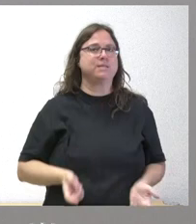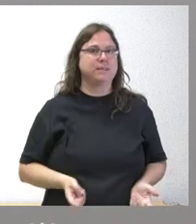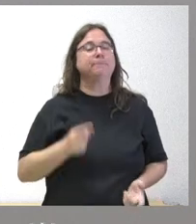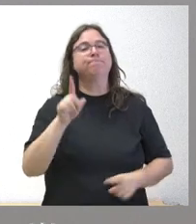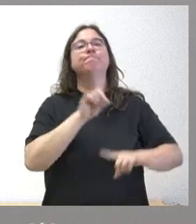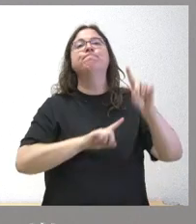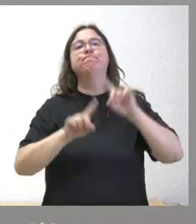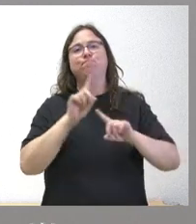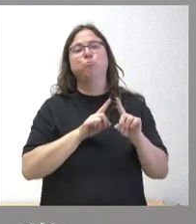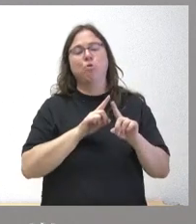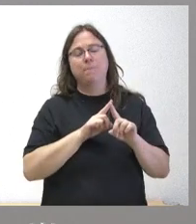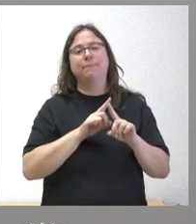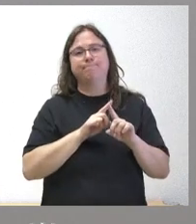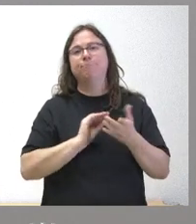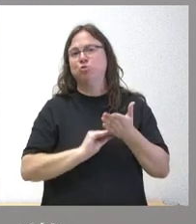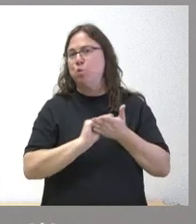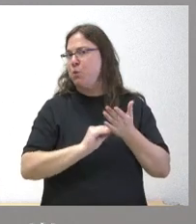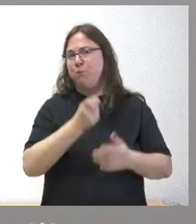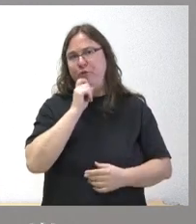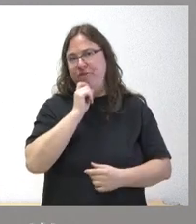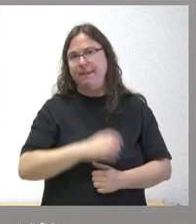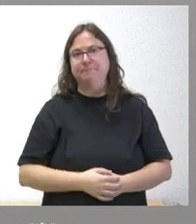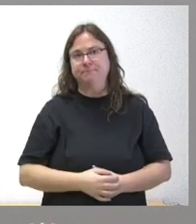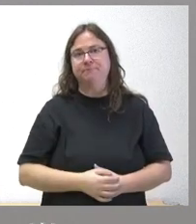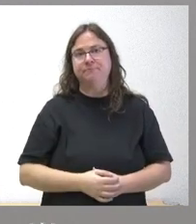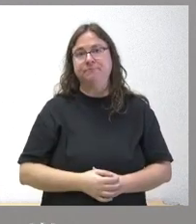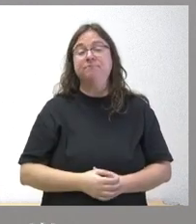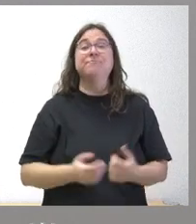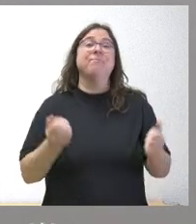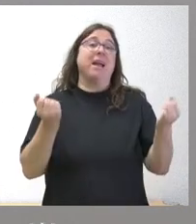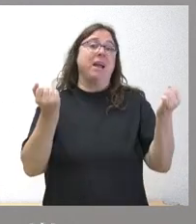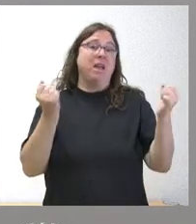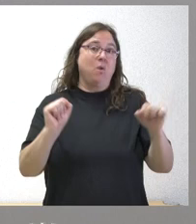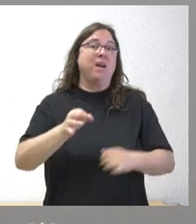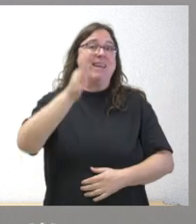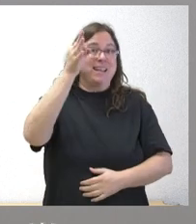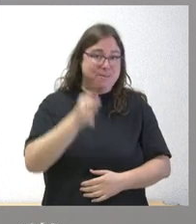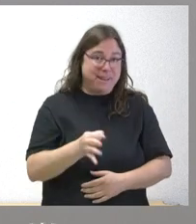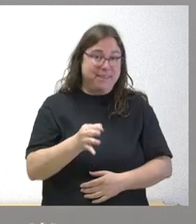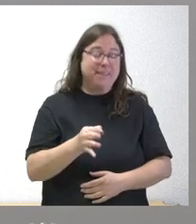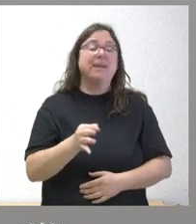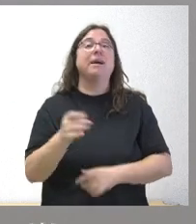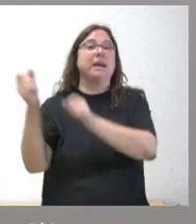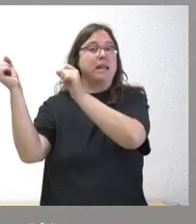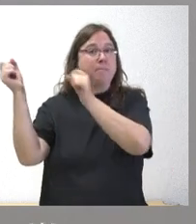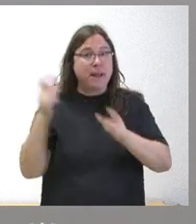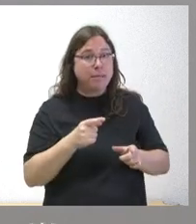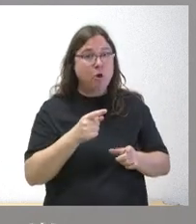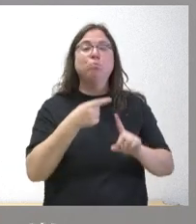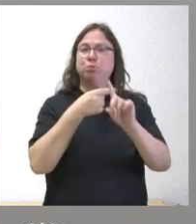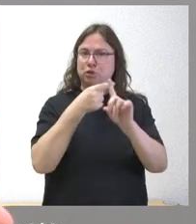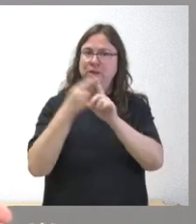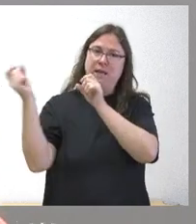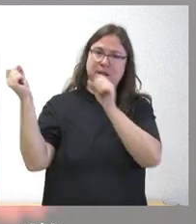que es de muy difícil solución que es que aunque es verdad que nuestra tasa de migración es positiva